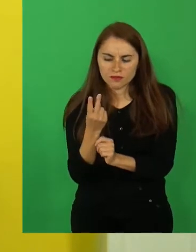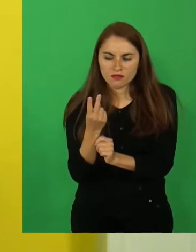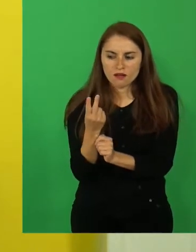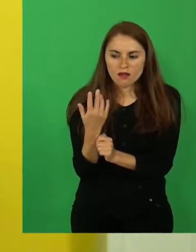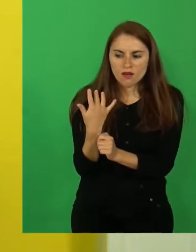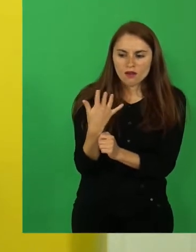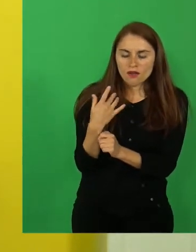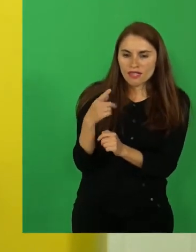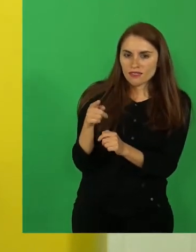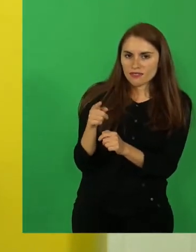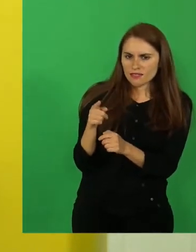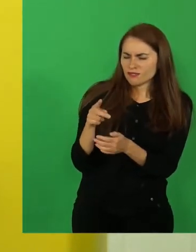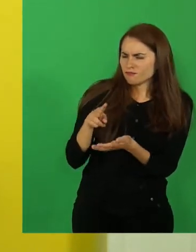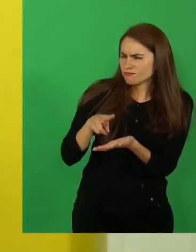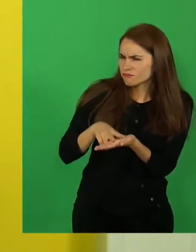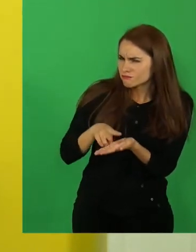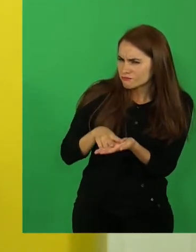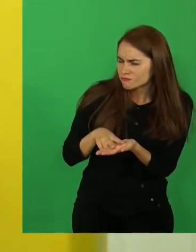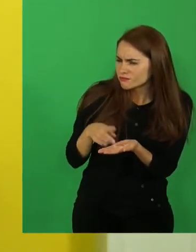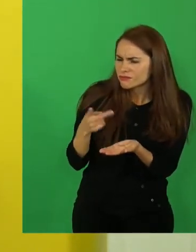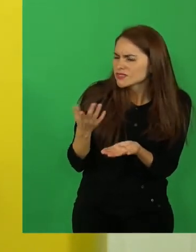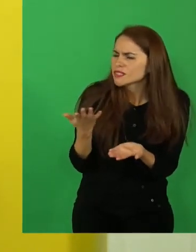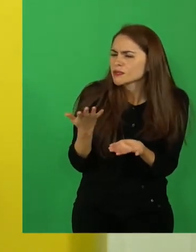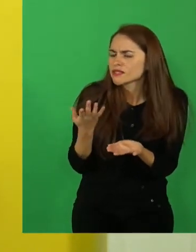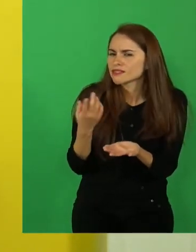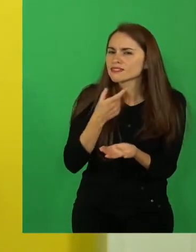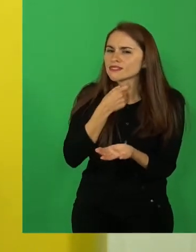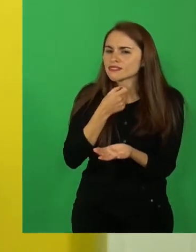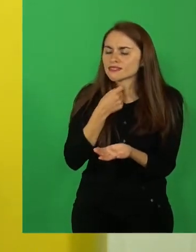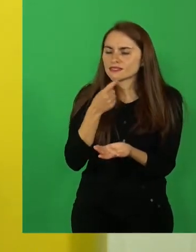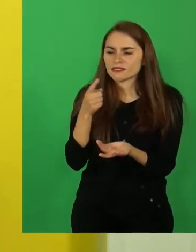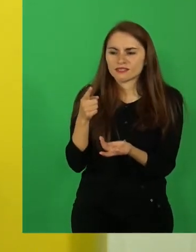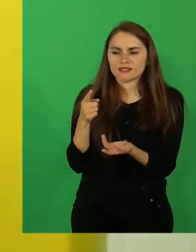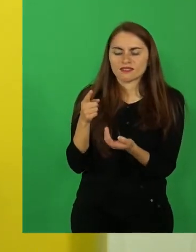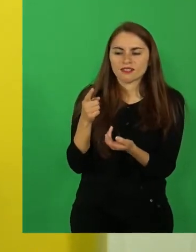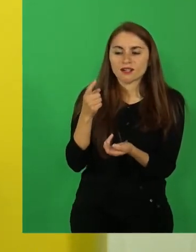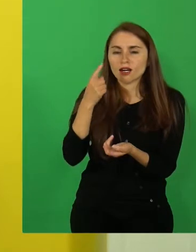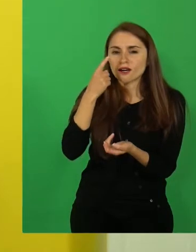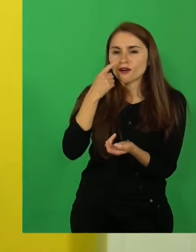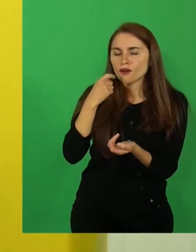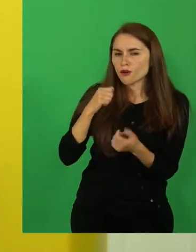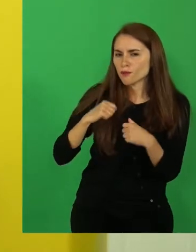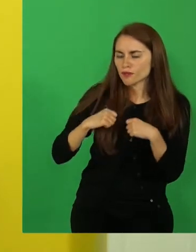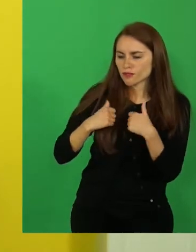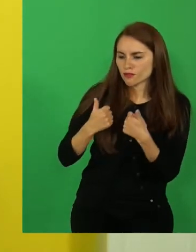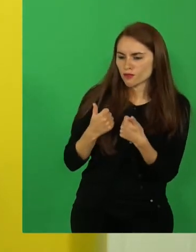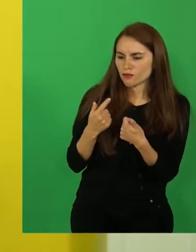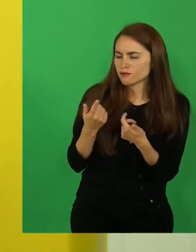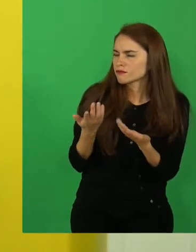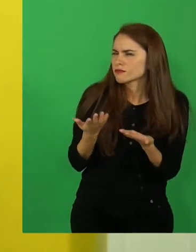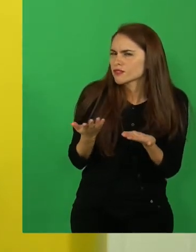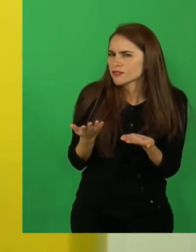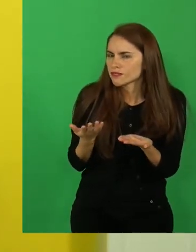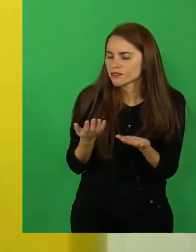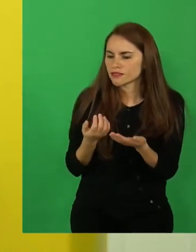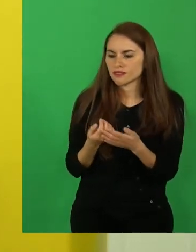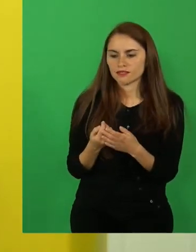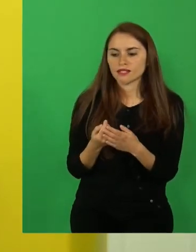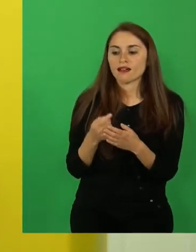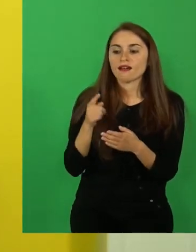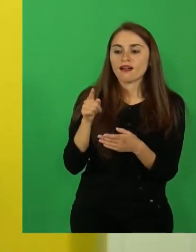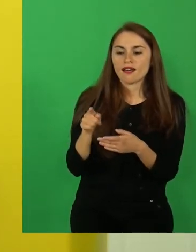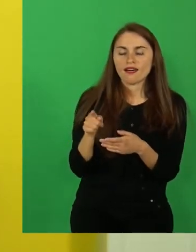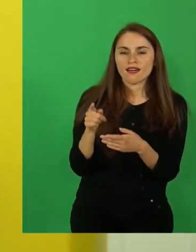realmente era ese misterioso hombre. Nada